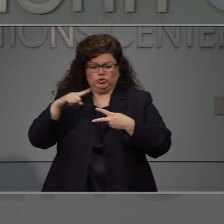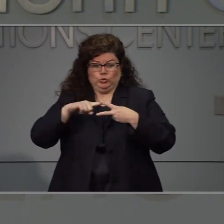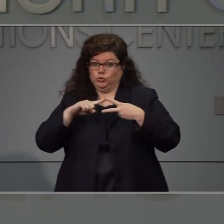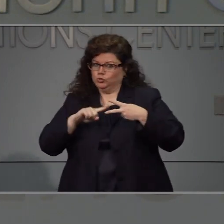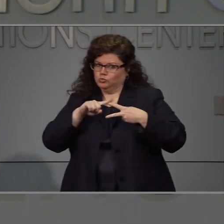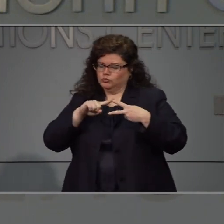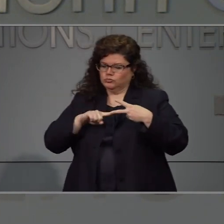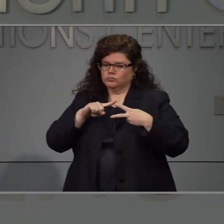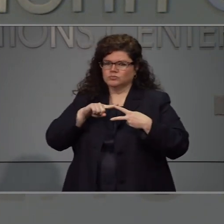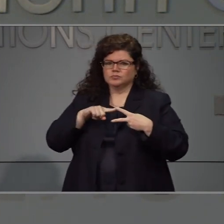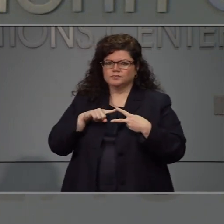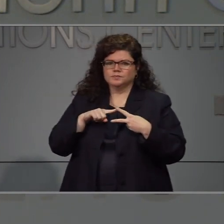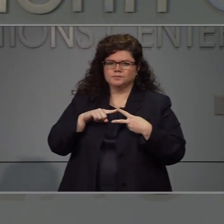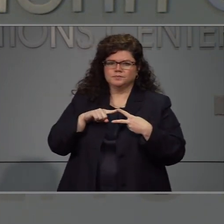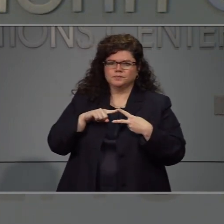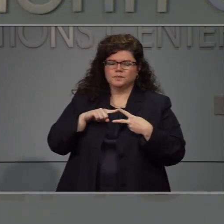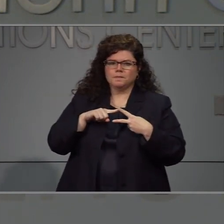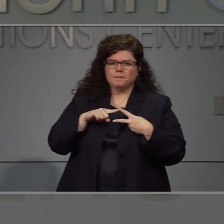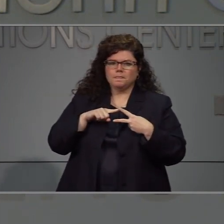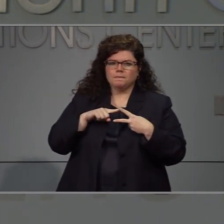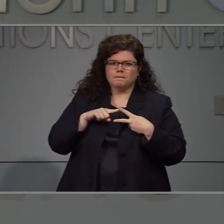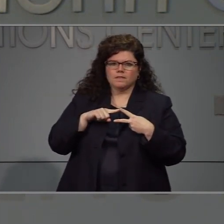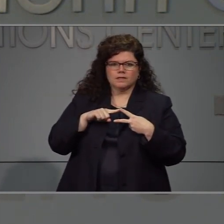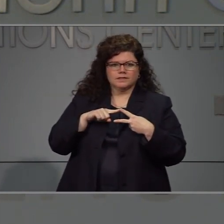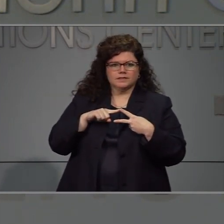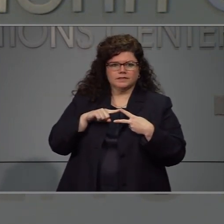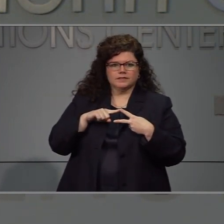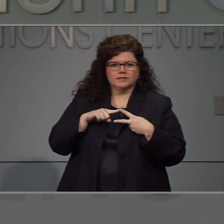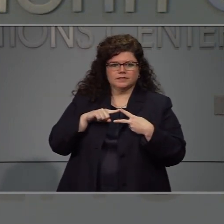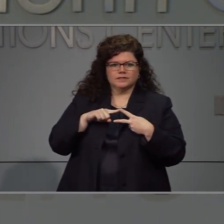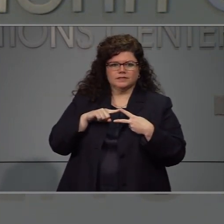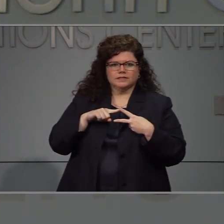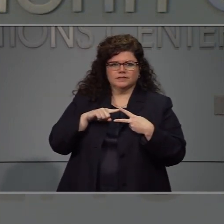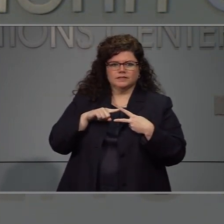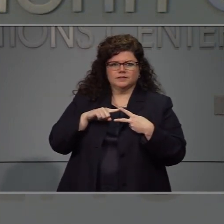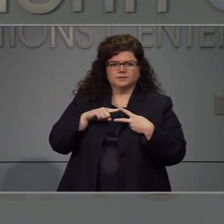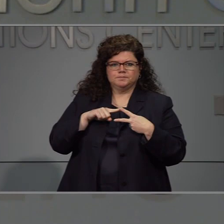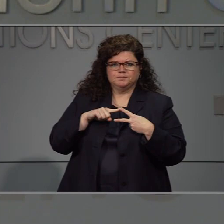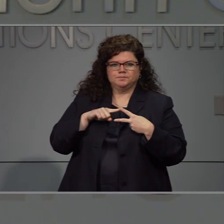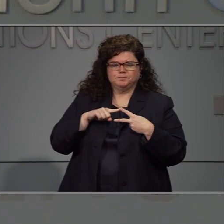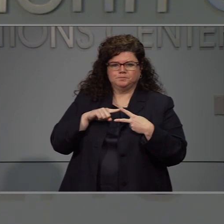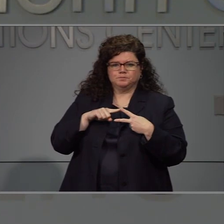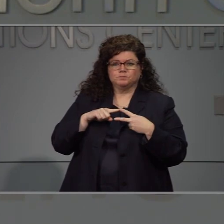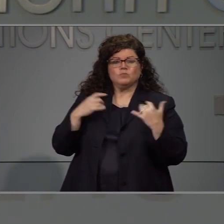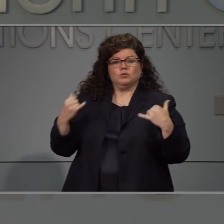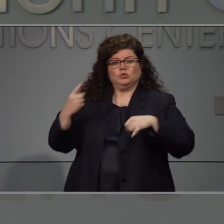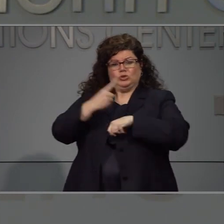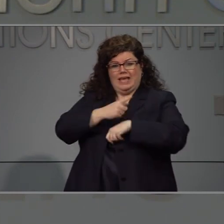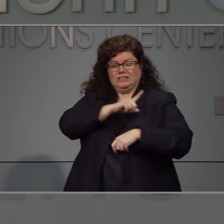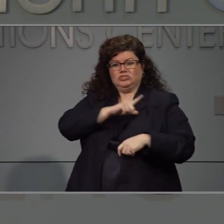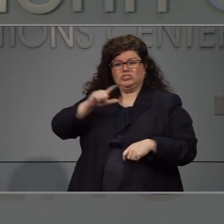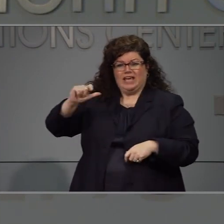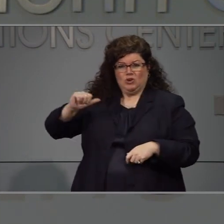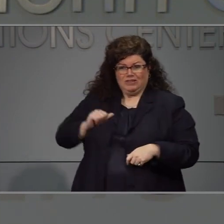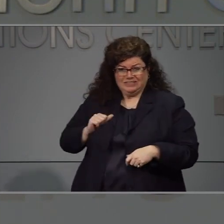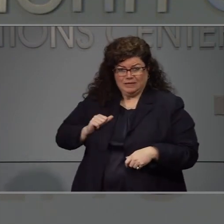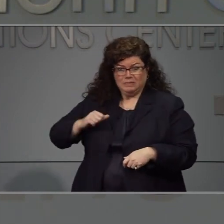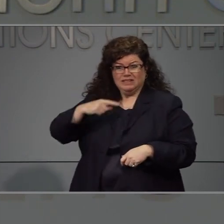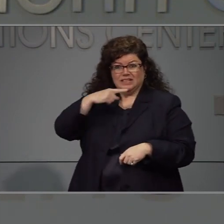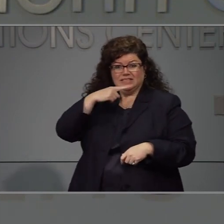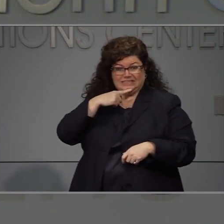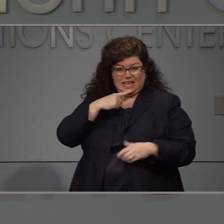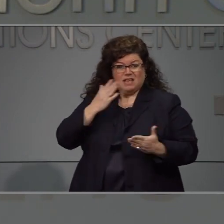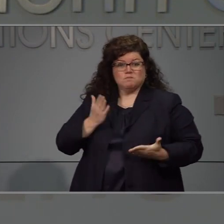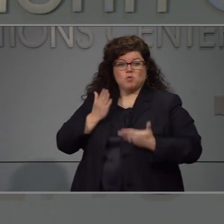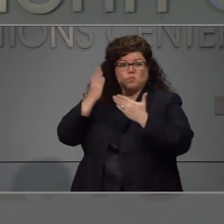Tengo una pregunta, preguntas. En la Asamblea General el día de hoy se estaba comentando que se iba a permitir